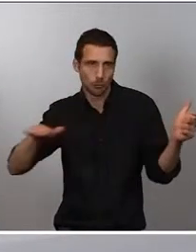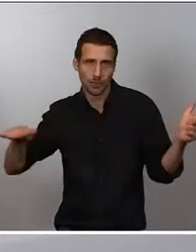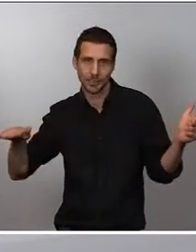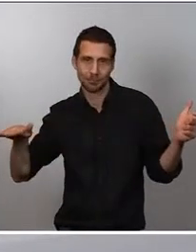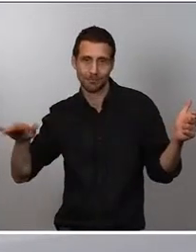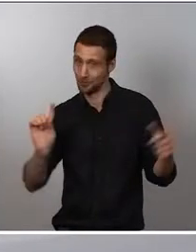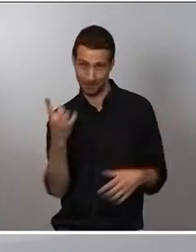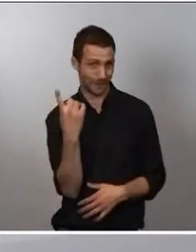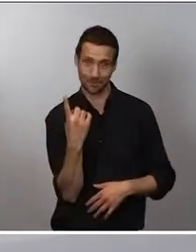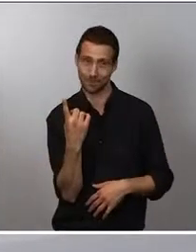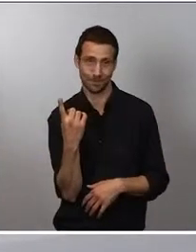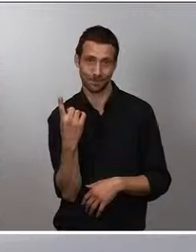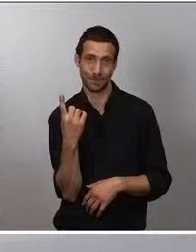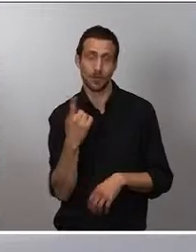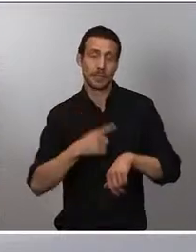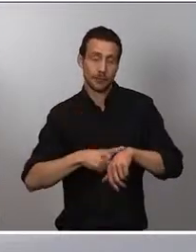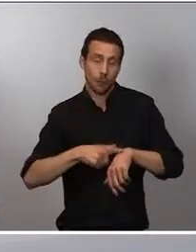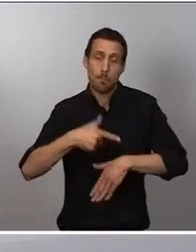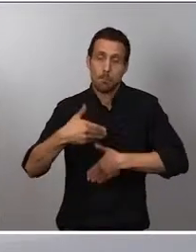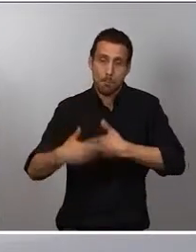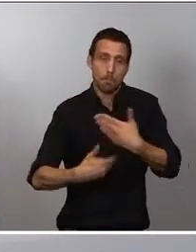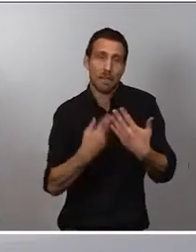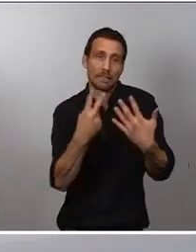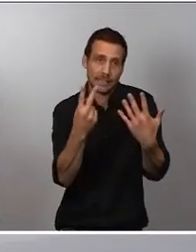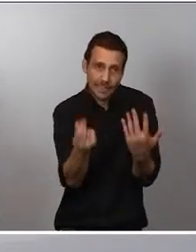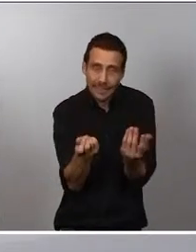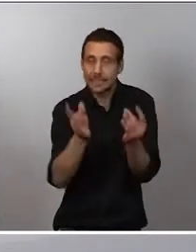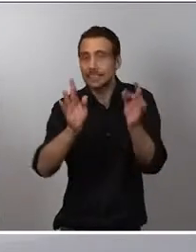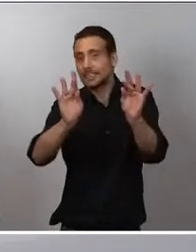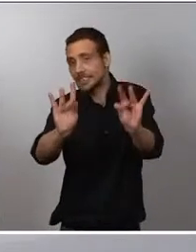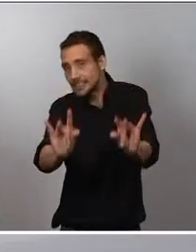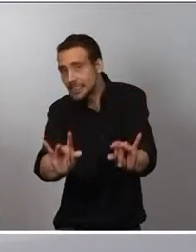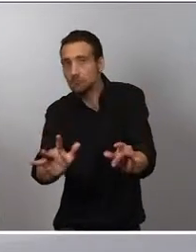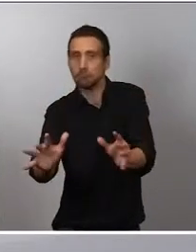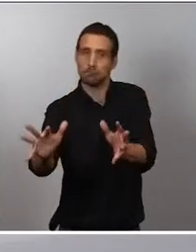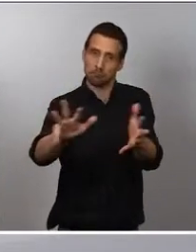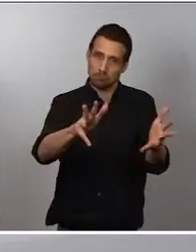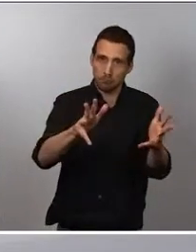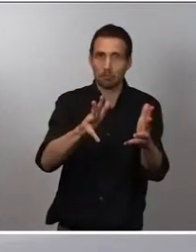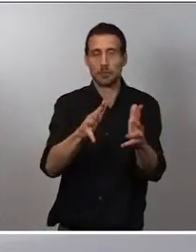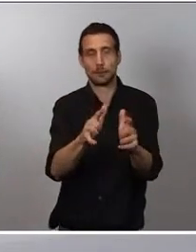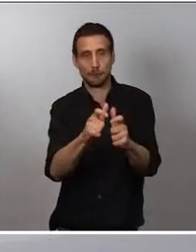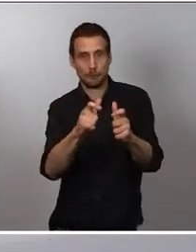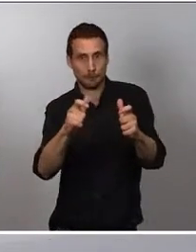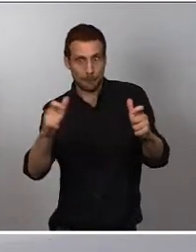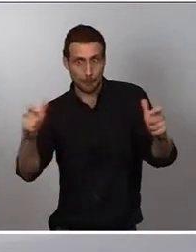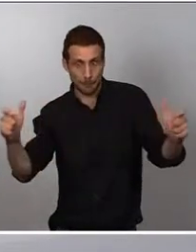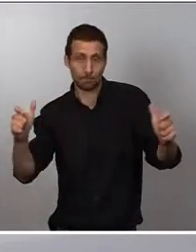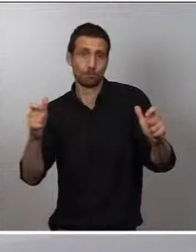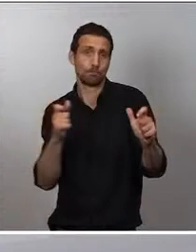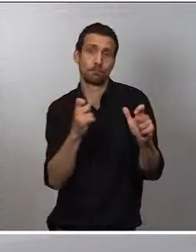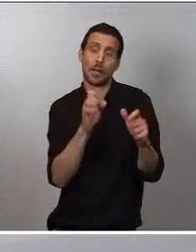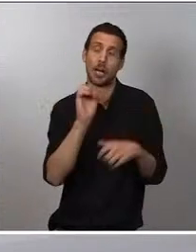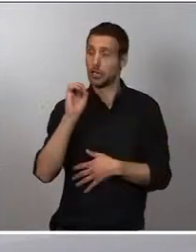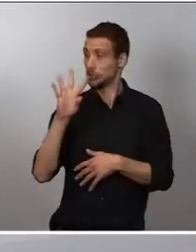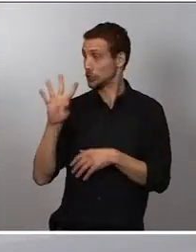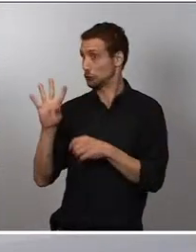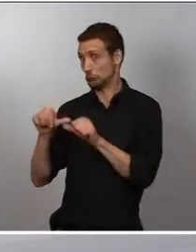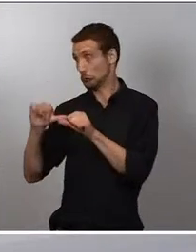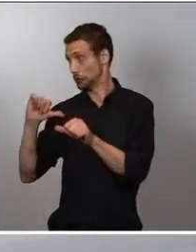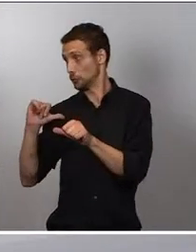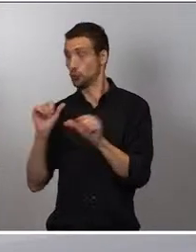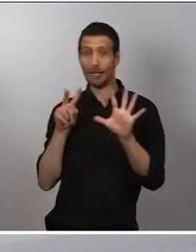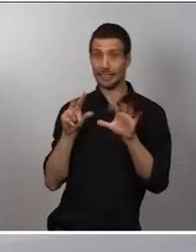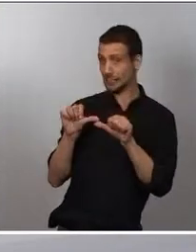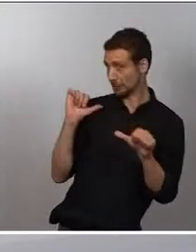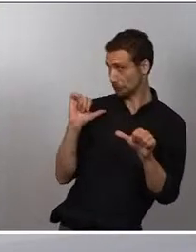intervalo de 10, 7, 10 días, viene el incremento de la incidencia acumulada, tanto a 14 como a 7. Y posteriormente, también un intervalo